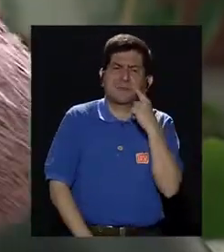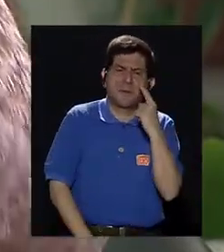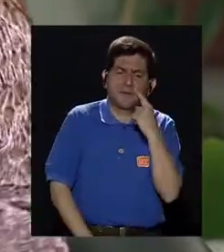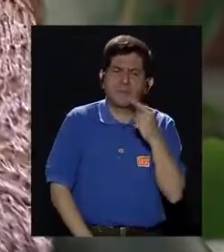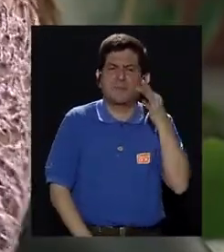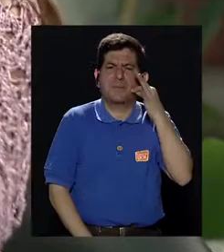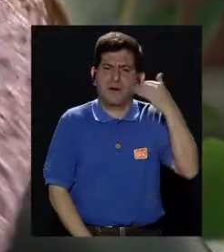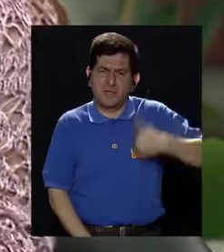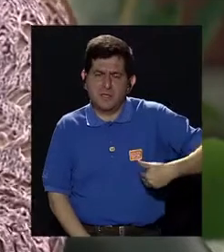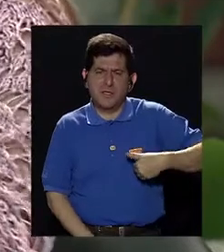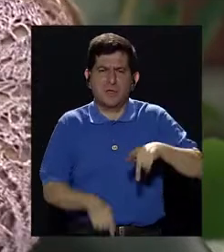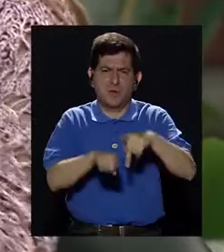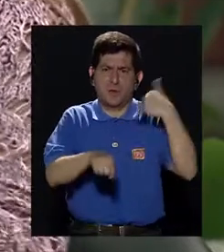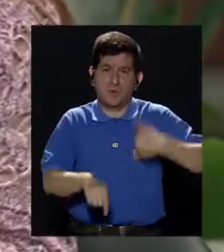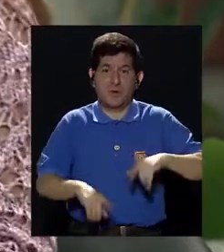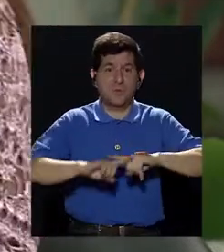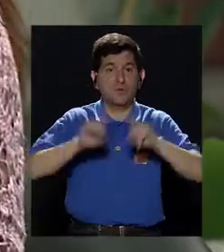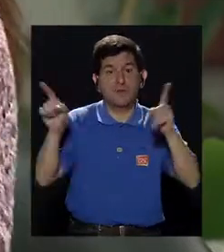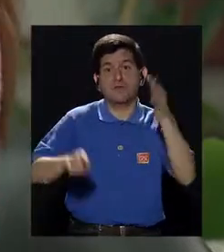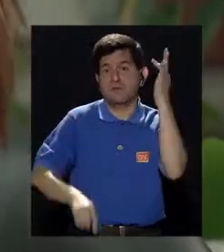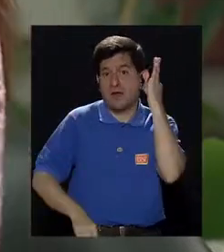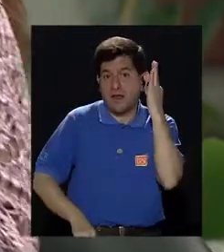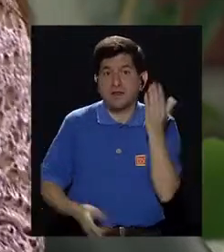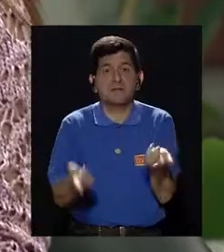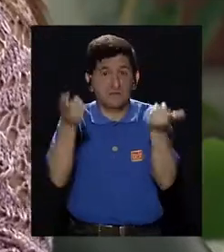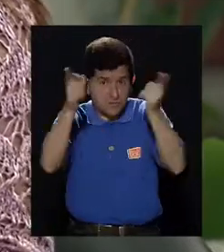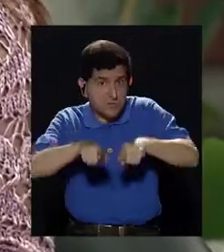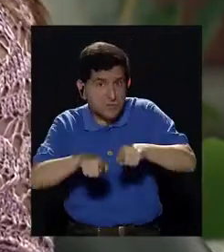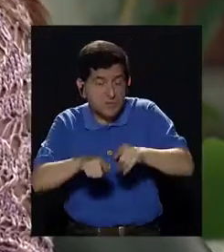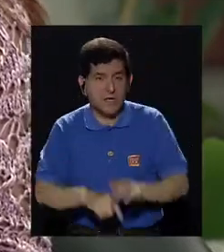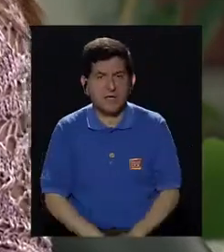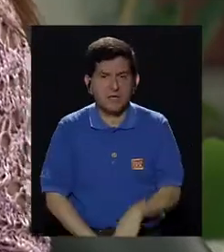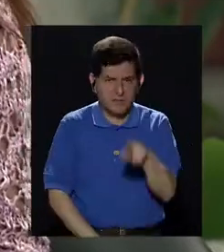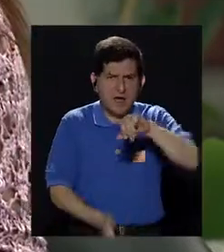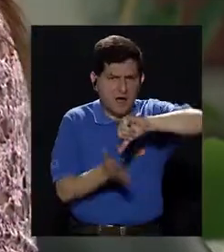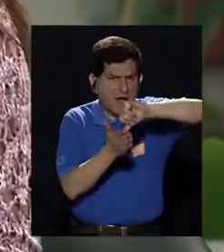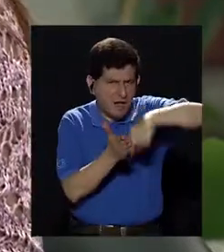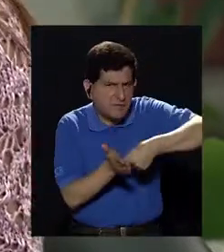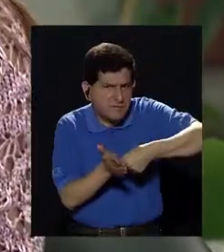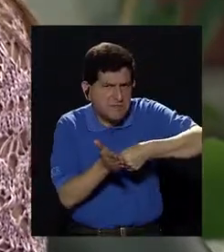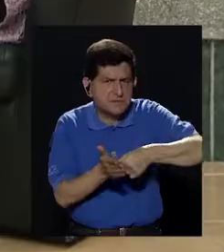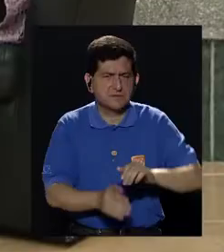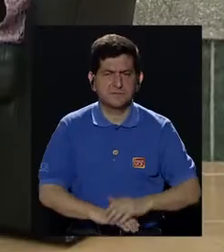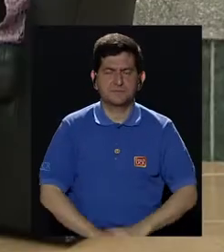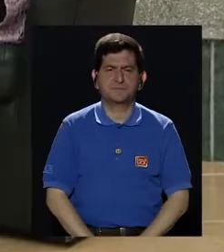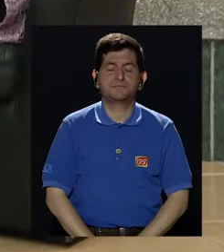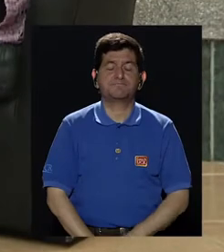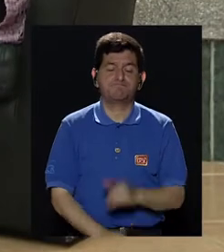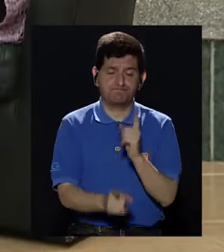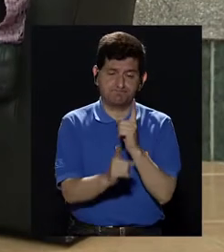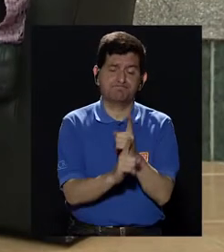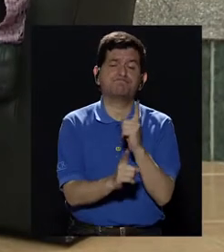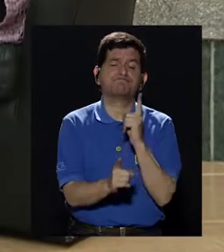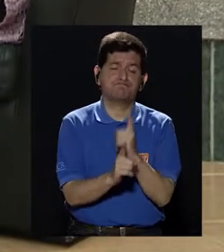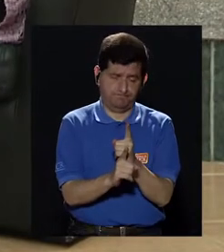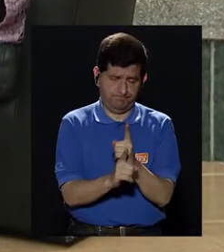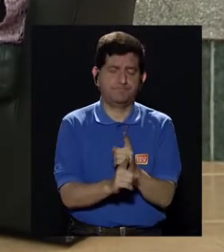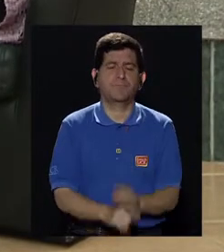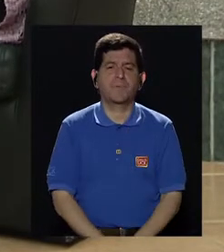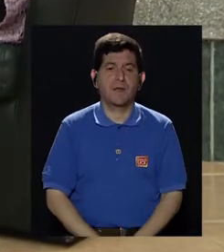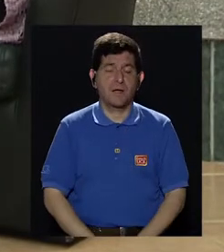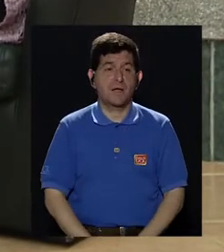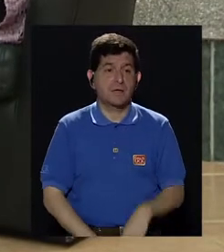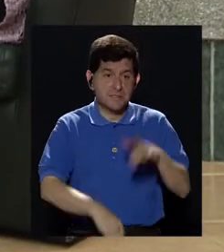¿por qué no fueron a tiempo? Contrario con lo que sucede con las mujeres, ¿verdad? Y me gustaría hacer tal vez ahí más énfasis en ese tema. Efectivamente,